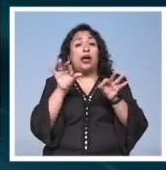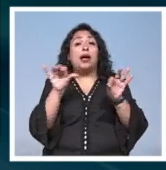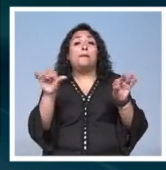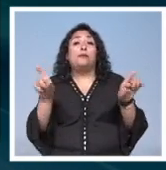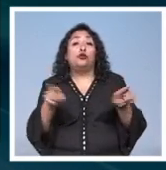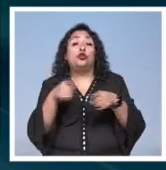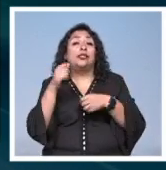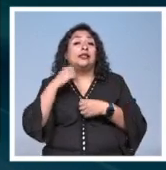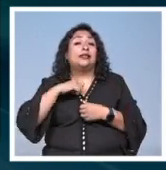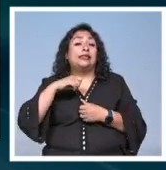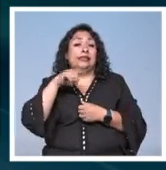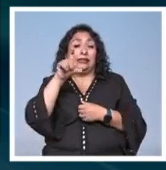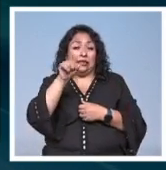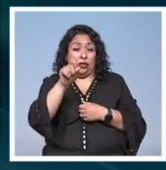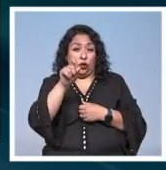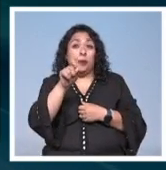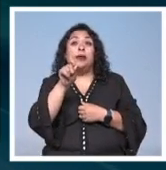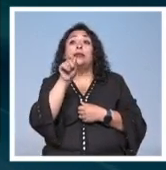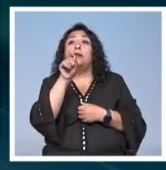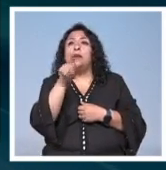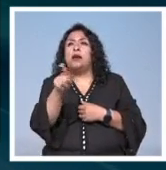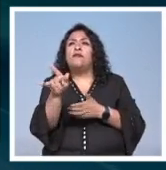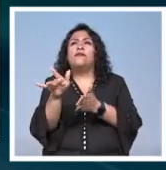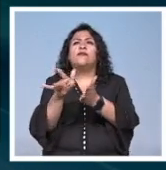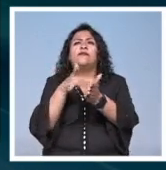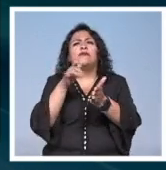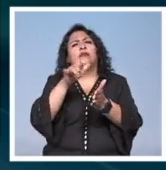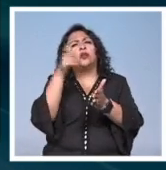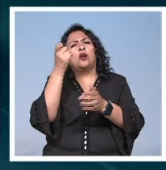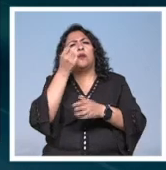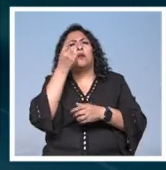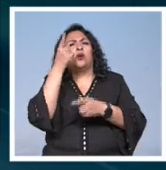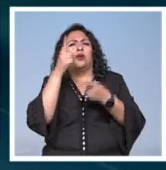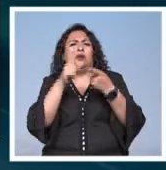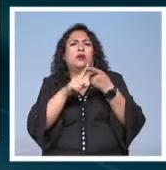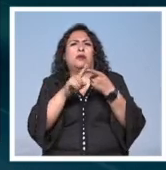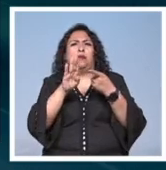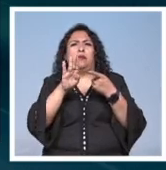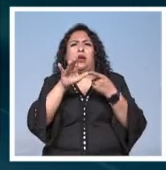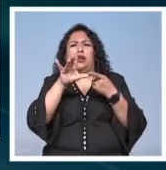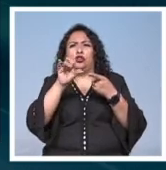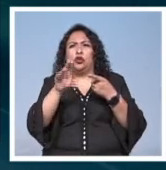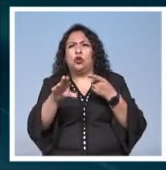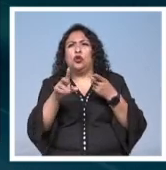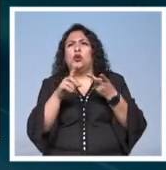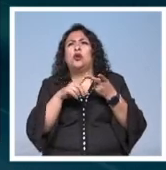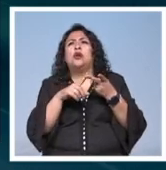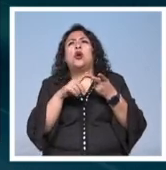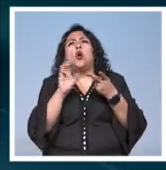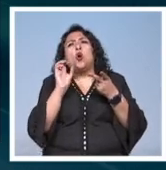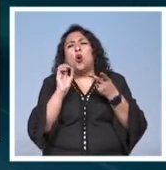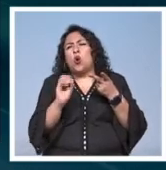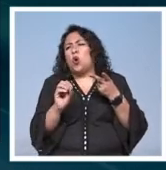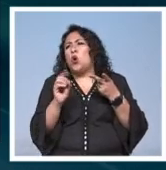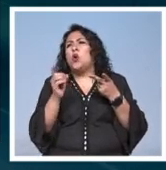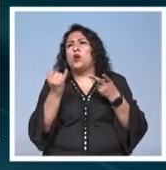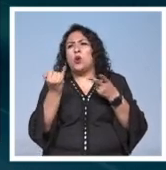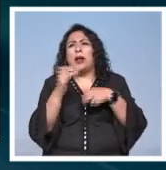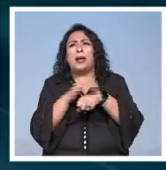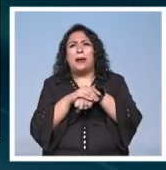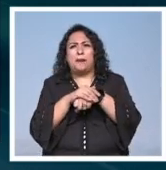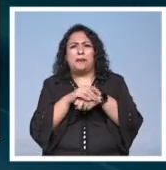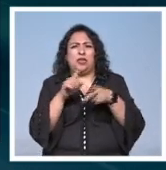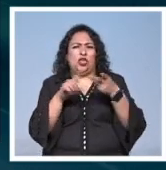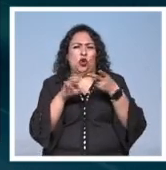música del siglo XX por supuesto con inspiraciones de otros compositores como Bartók o que también fue muy amigo de